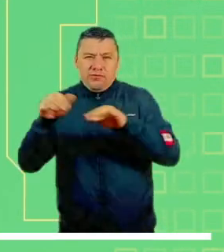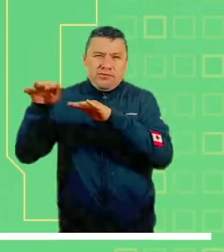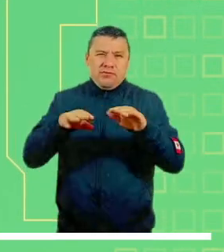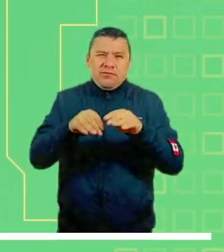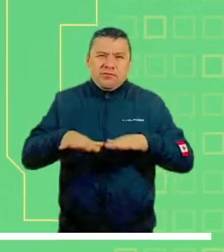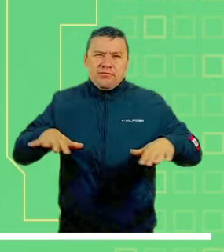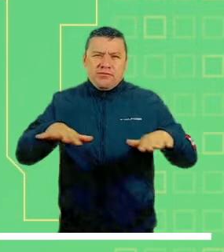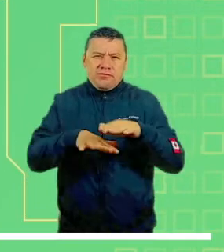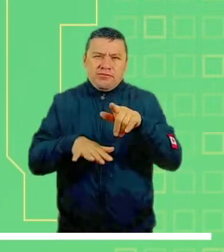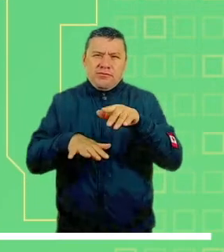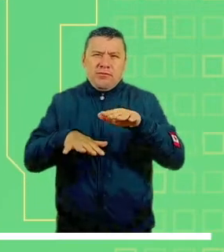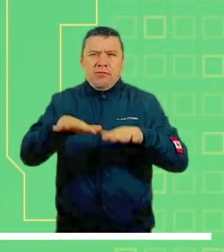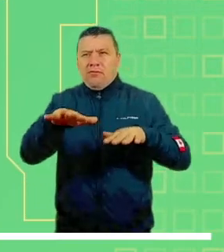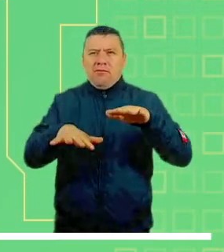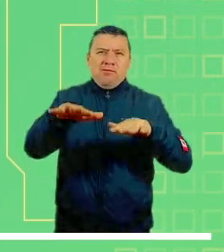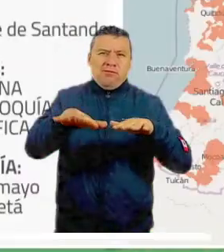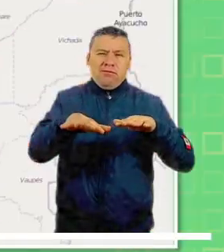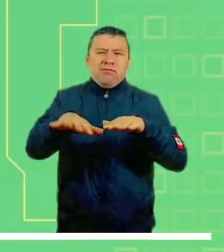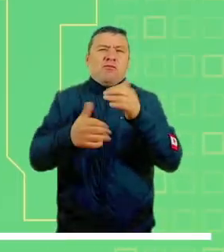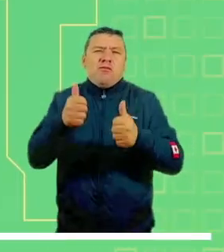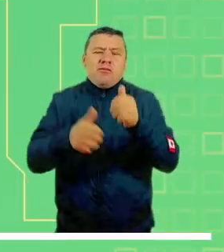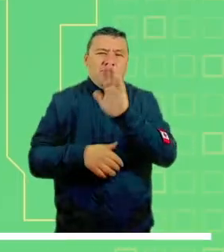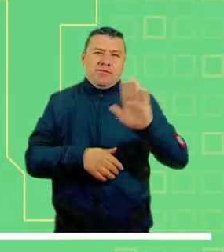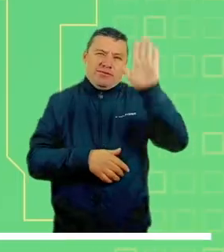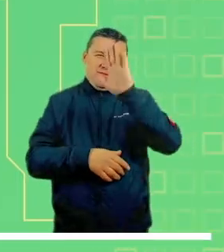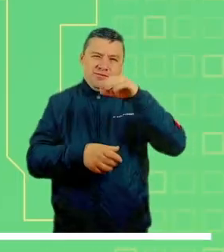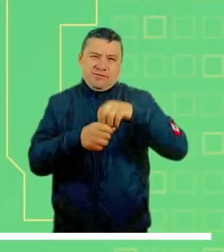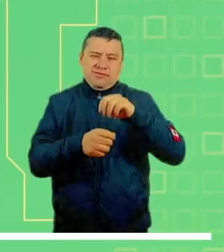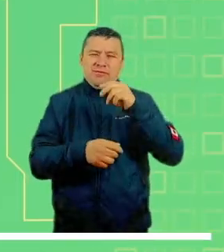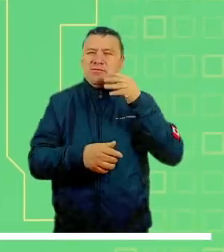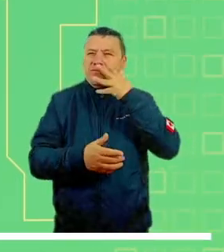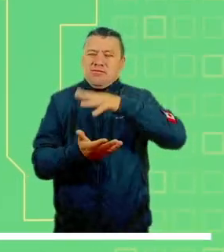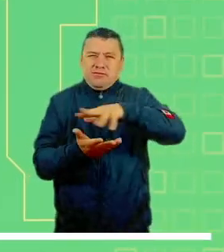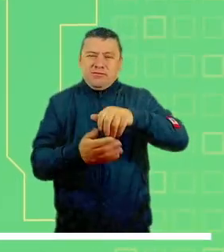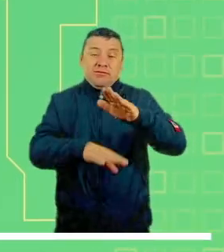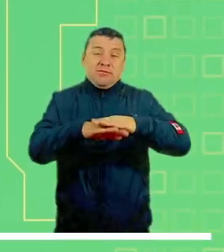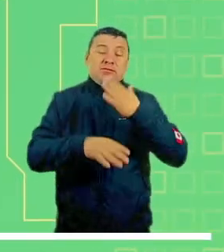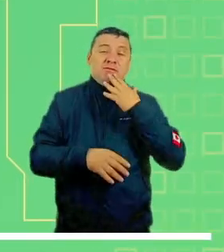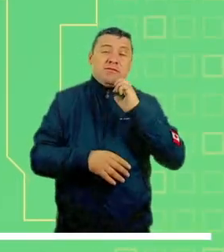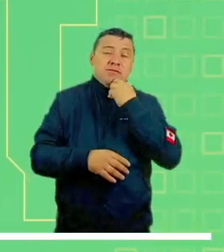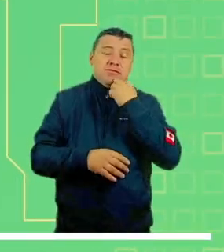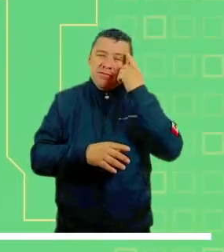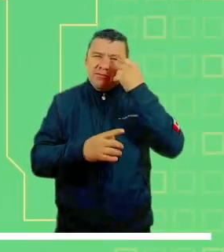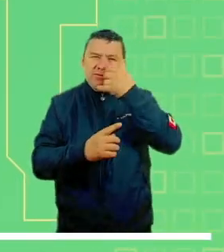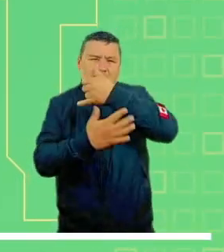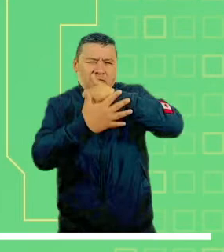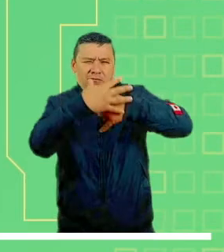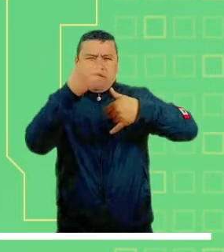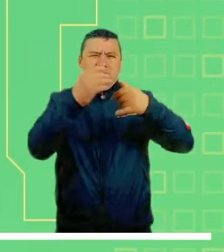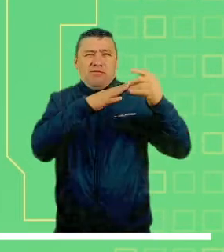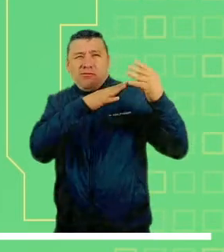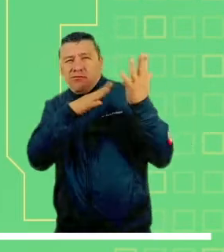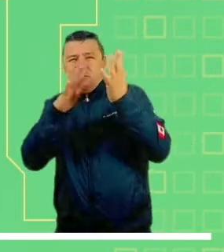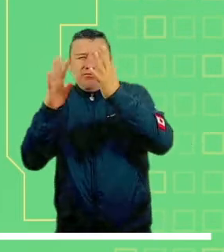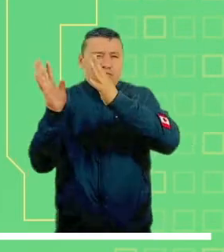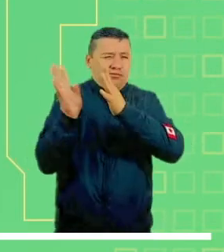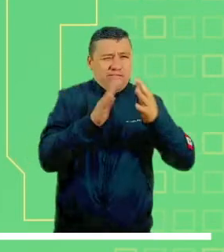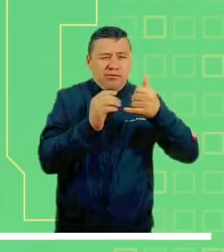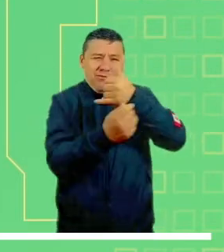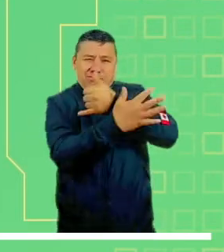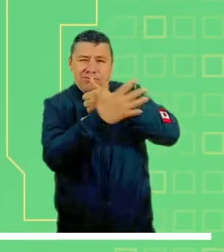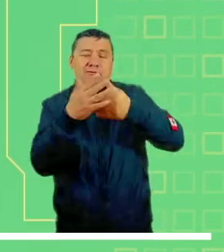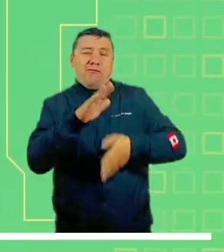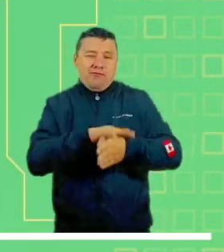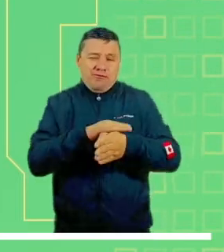Guajira y Cundinamarca. Alerta roja por probables deslizamientos de tierra en zonas inestables del departamento de norte de